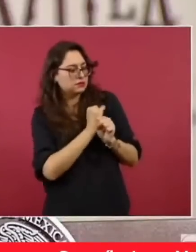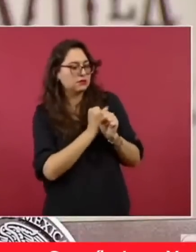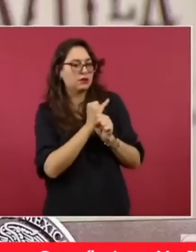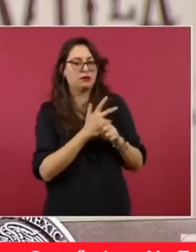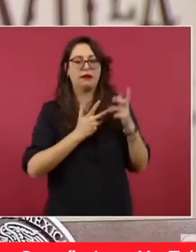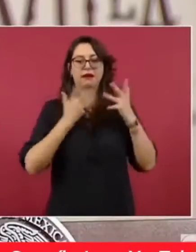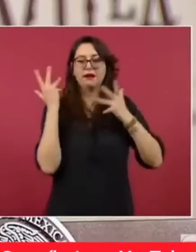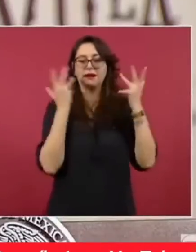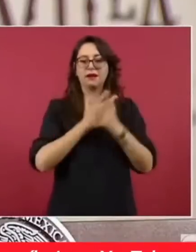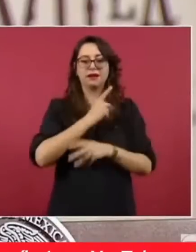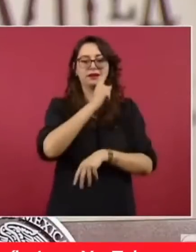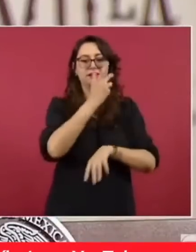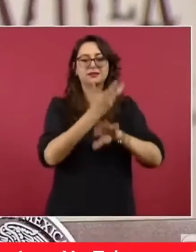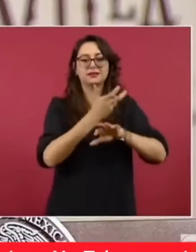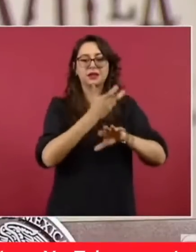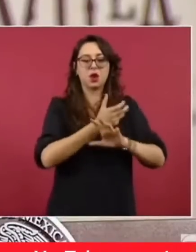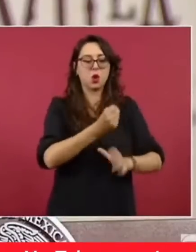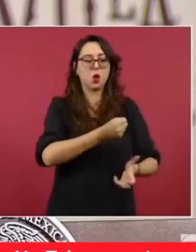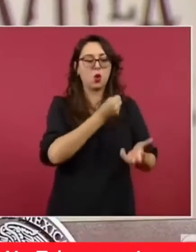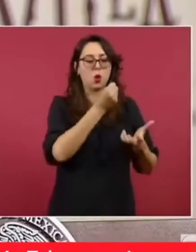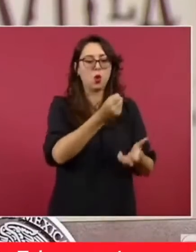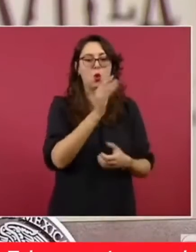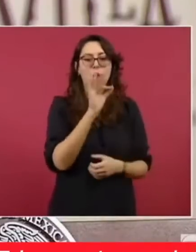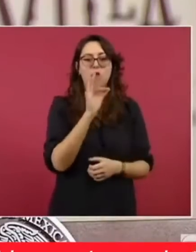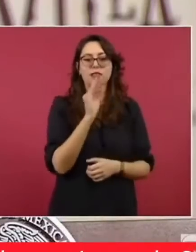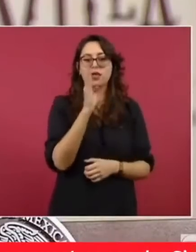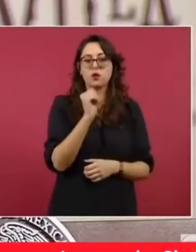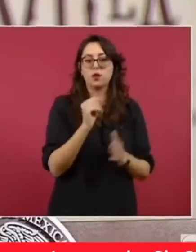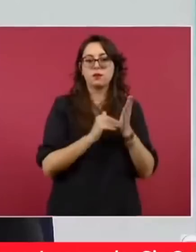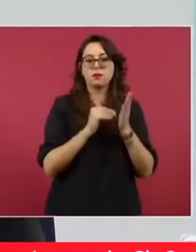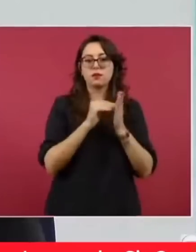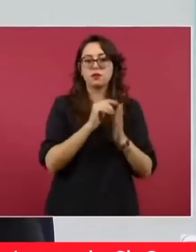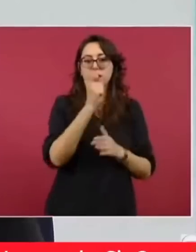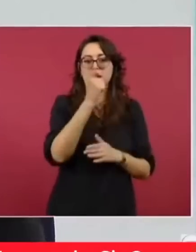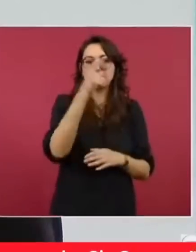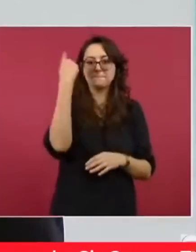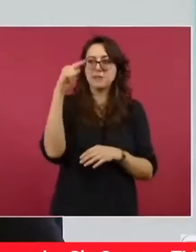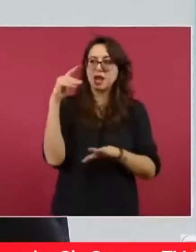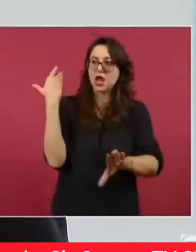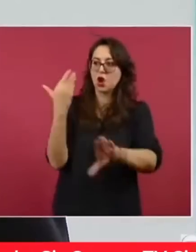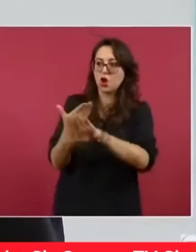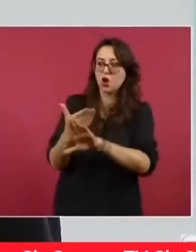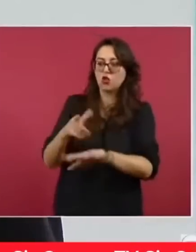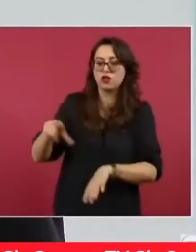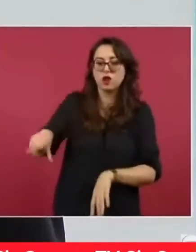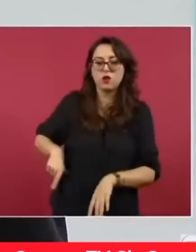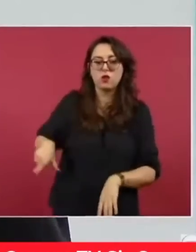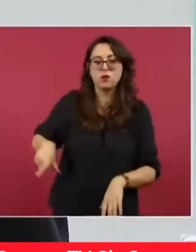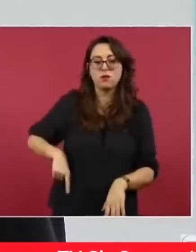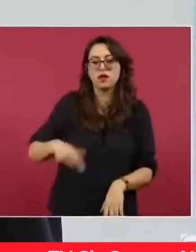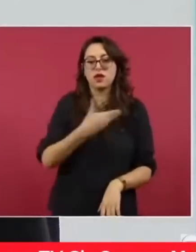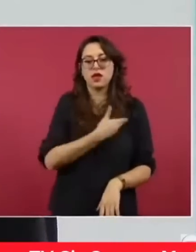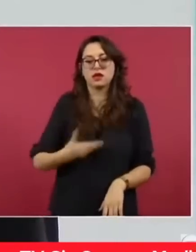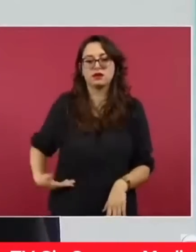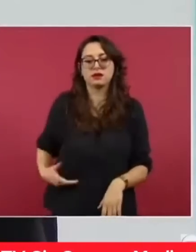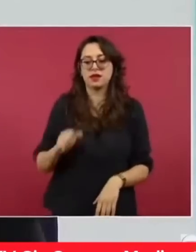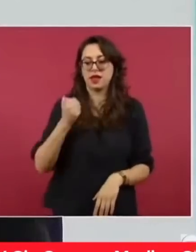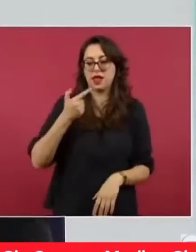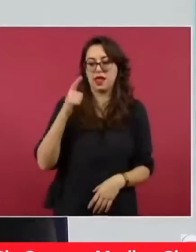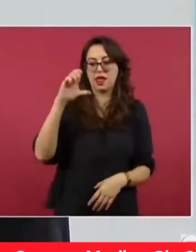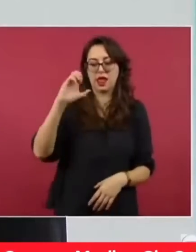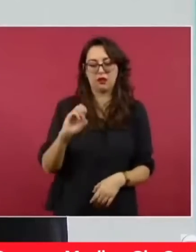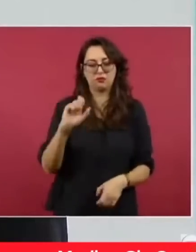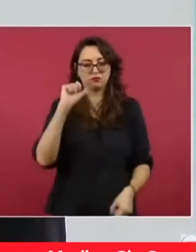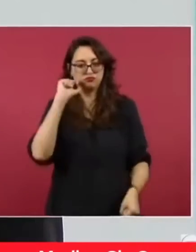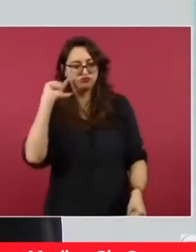nueve millones de pesos para promover la guerra sucia en contra del gobierno de México, encabezada por el gobierno del presidente Andrés